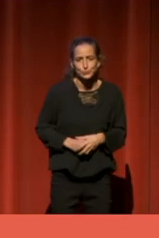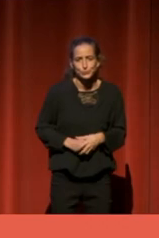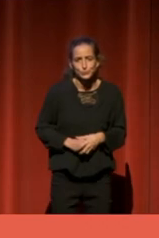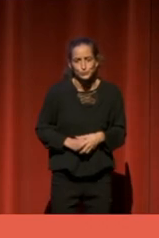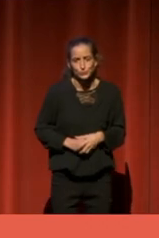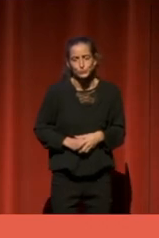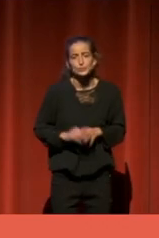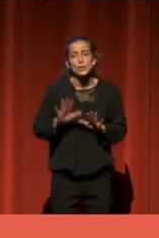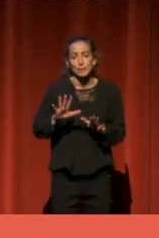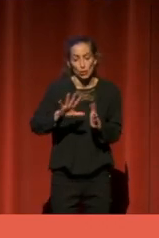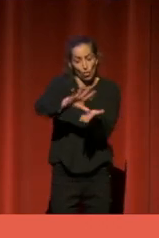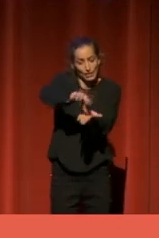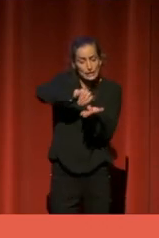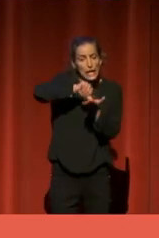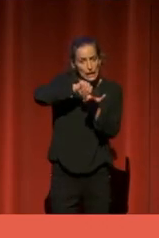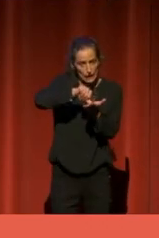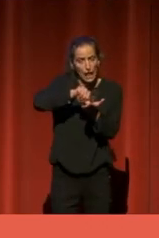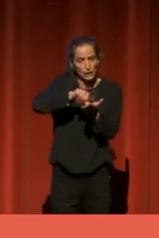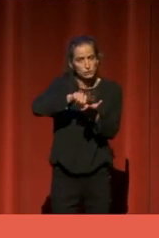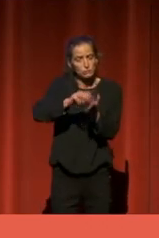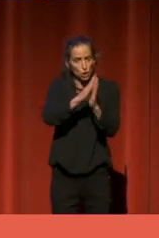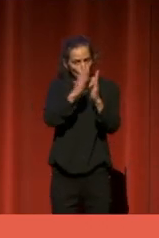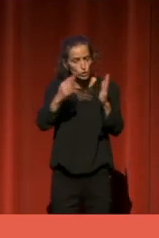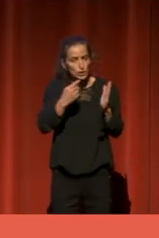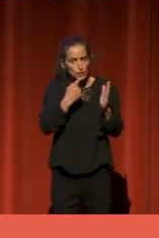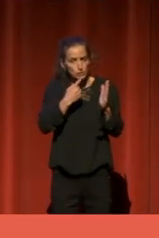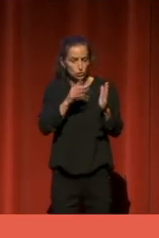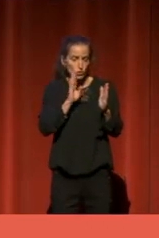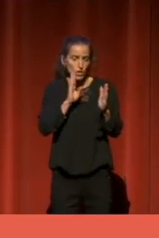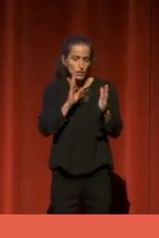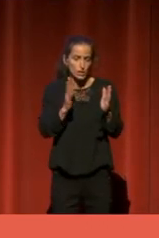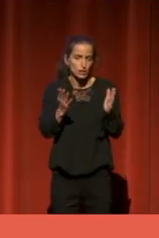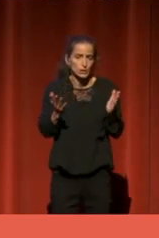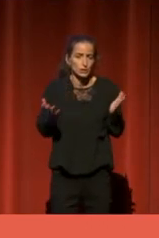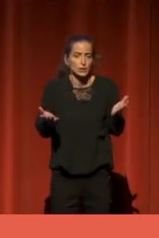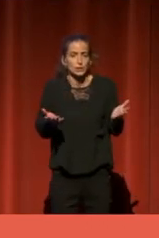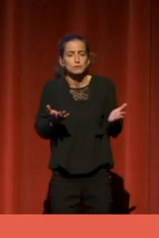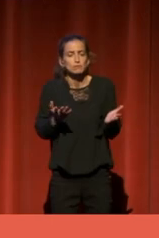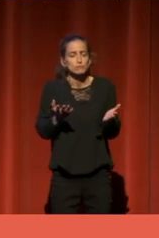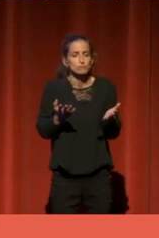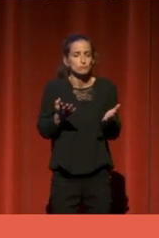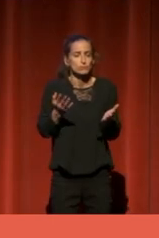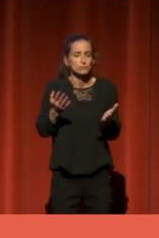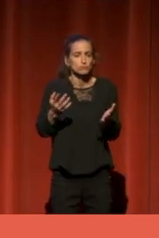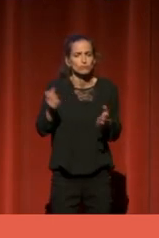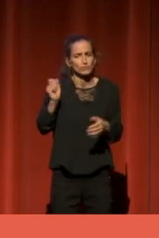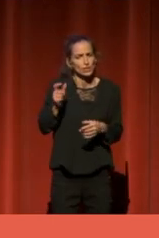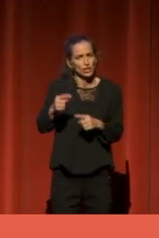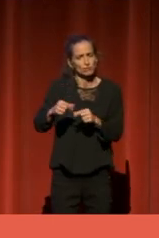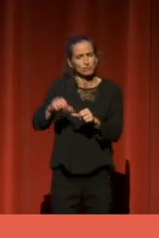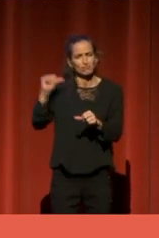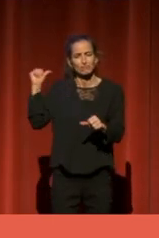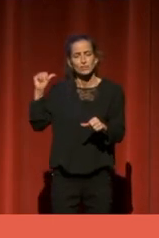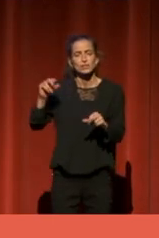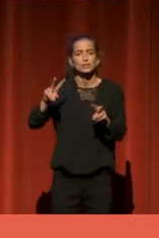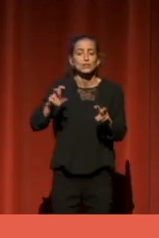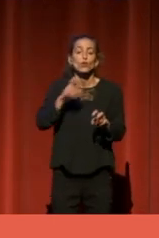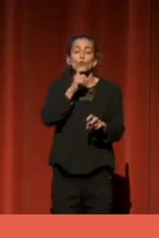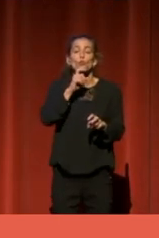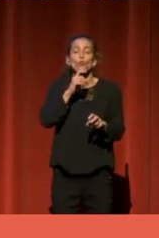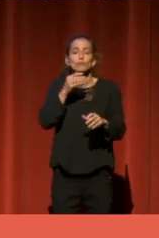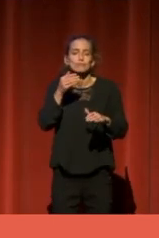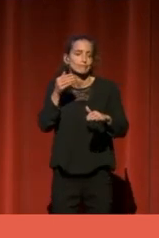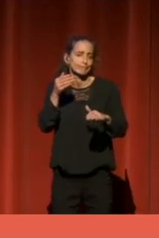Pero la centralidad de la biblioteca, como se ha dicho antes, se establece tradicionalmente en torno al acceso a la información